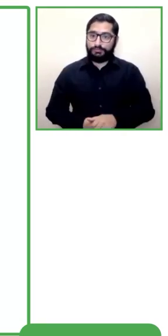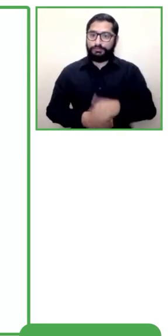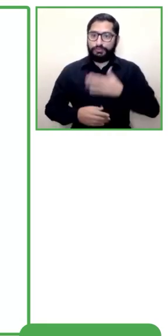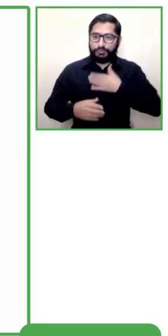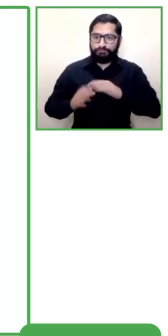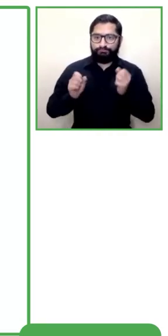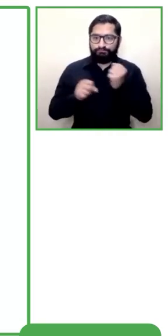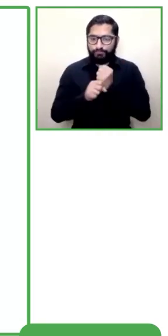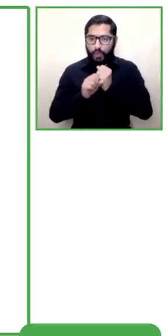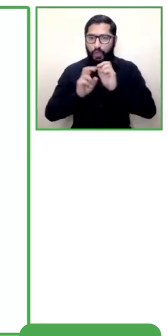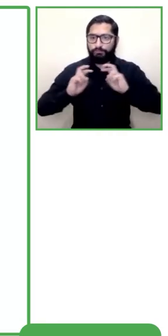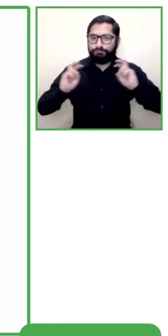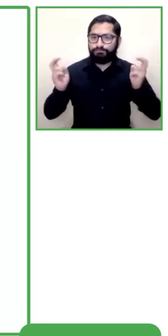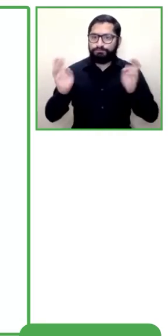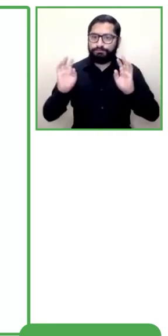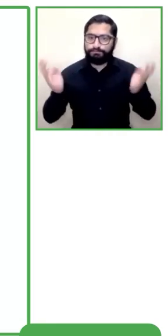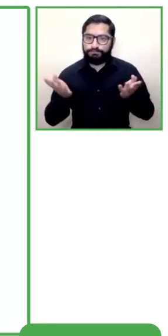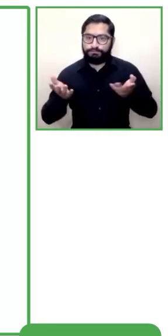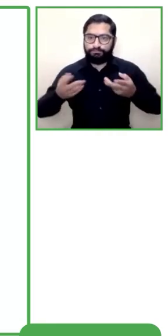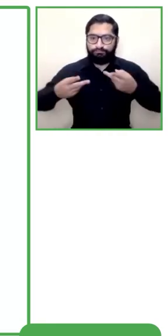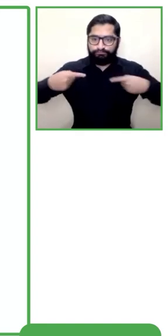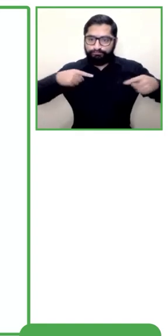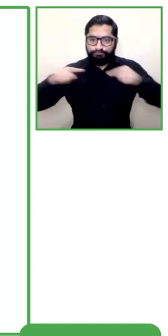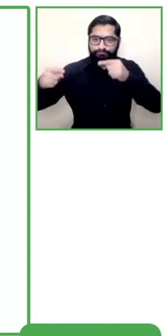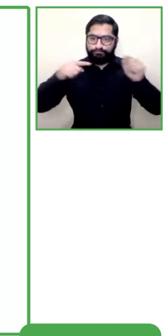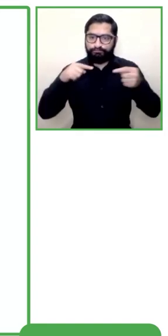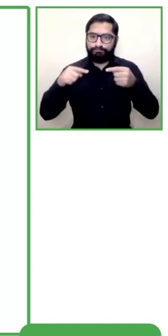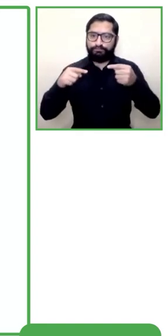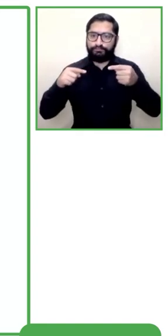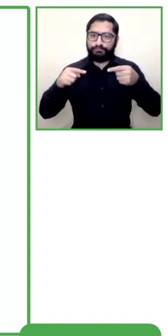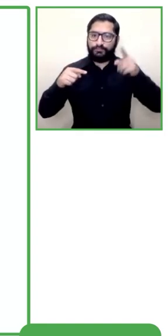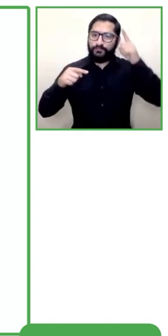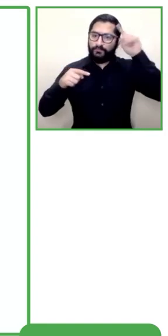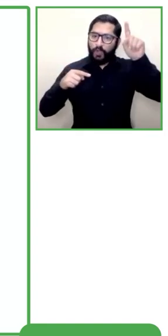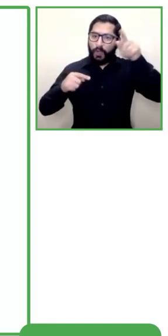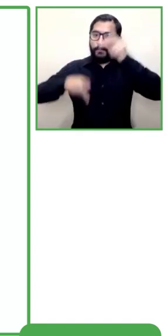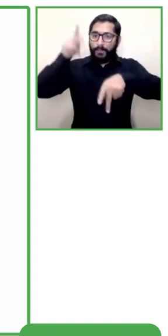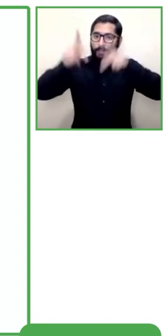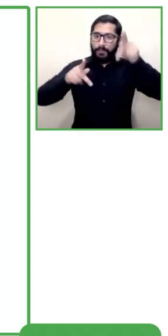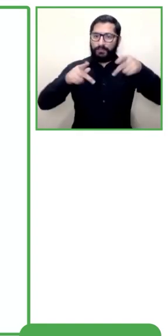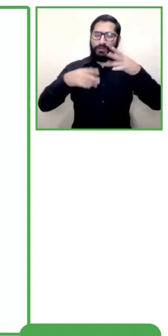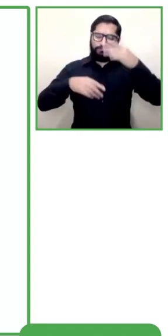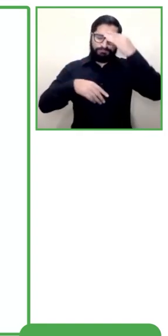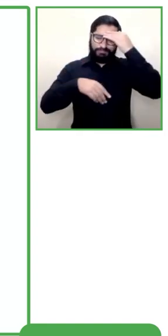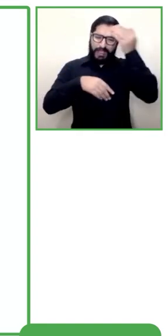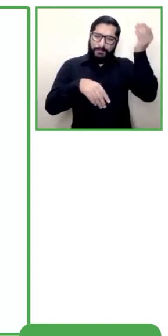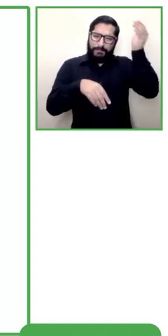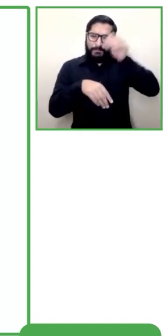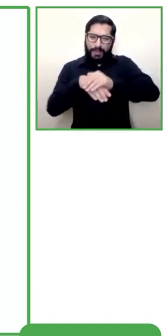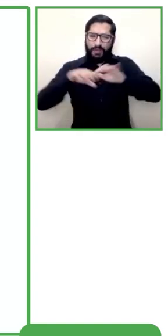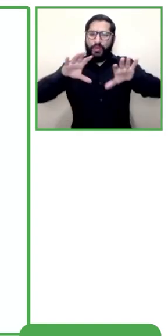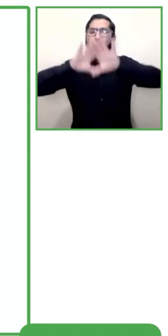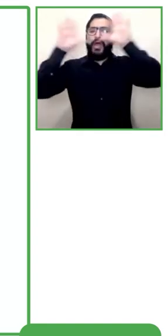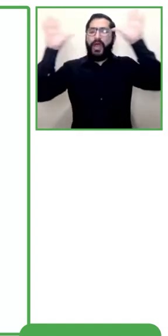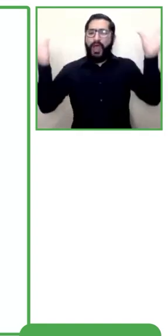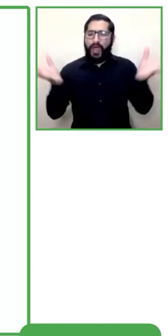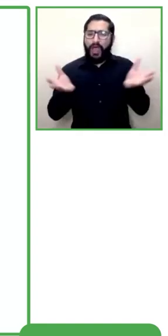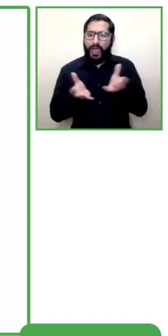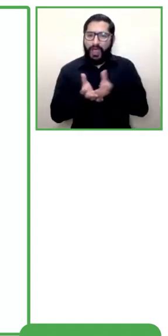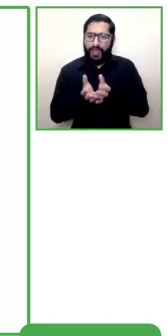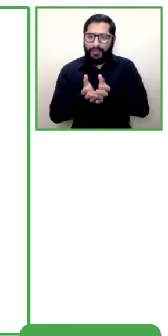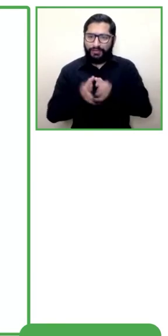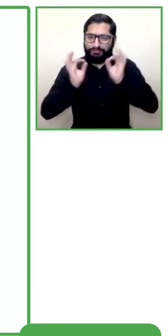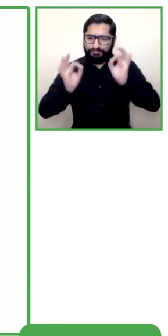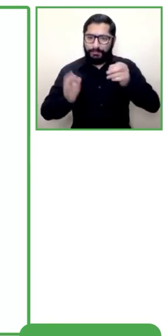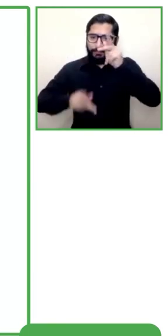con distintos expertos a nivel mundial que han desarrollado distintas tecnologías para personas con discapacidad y donde